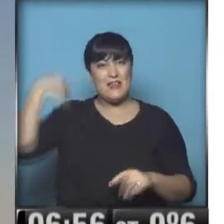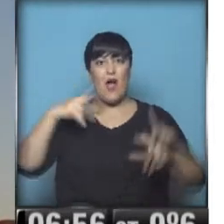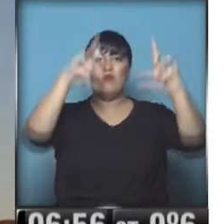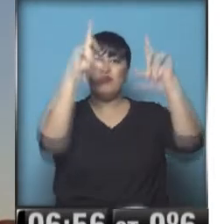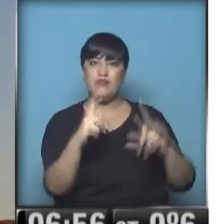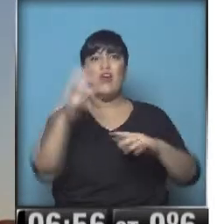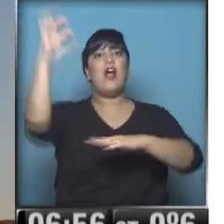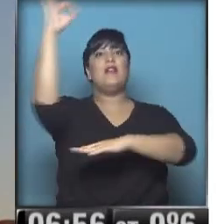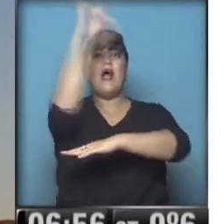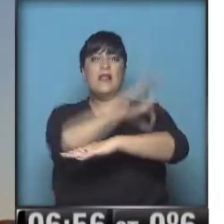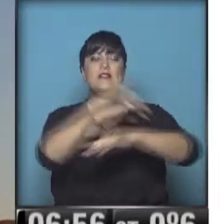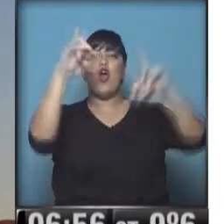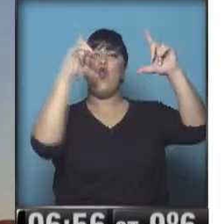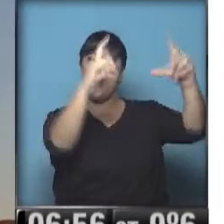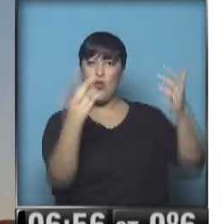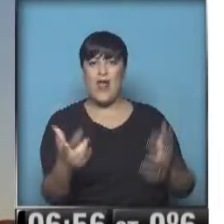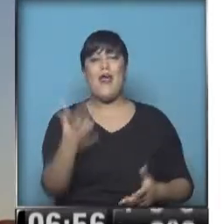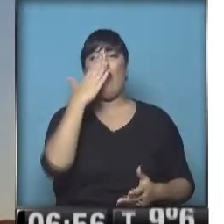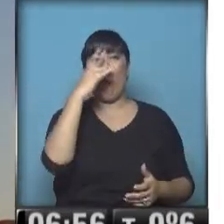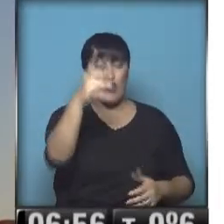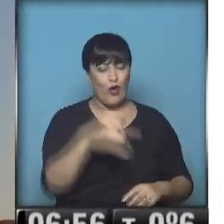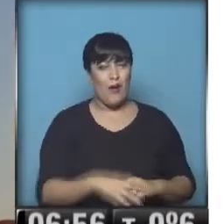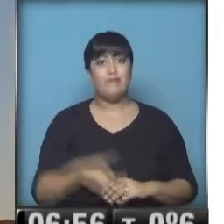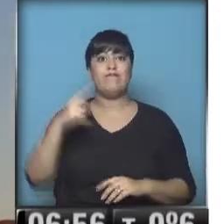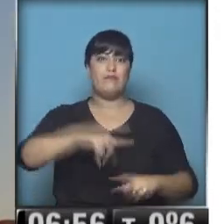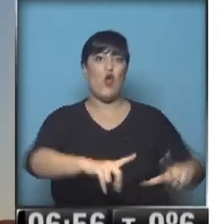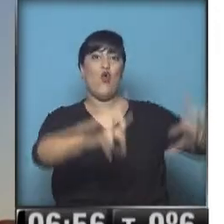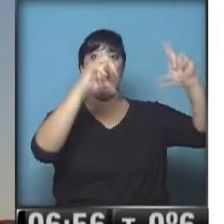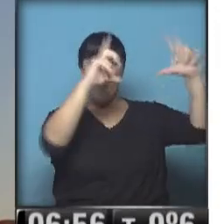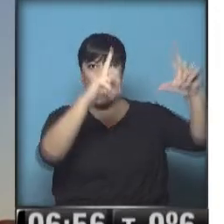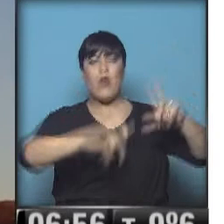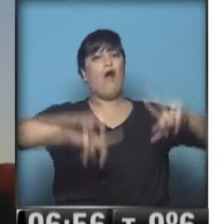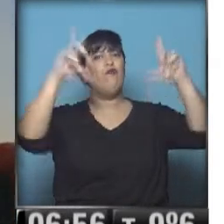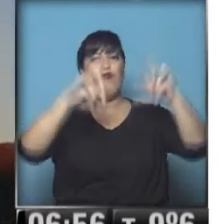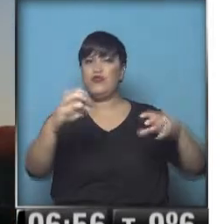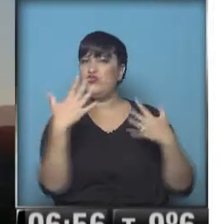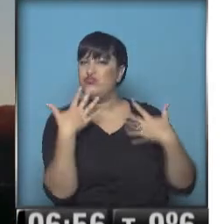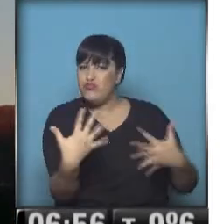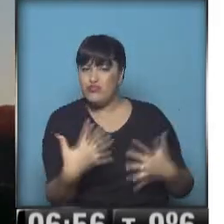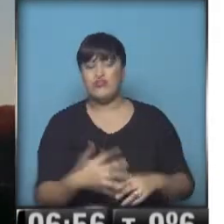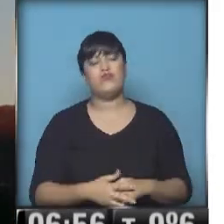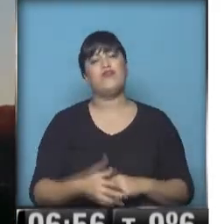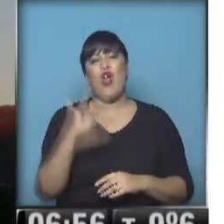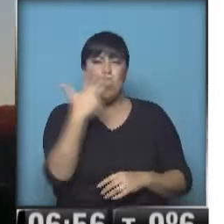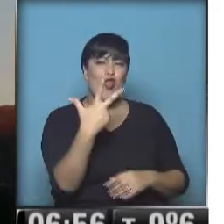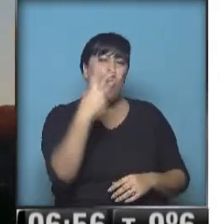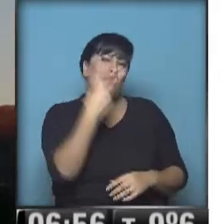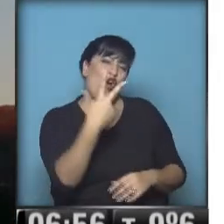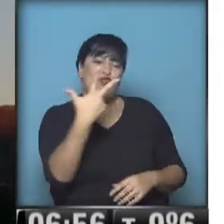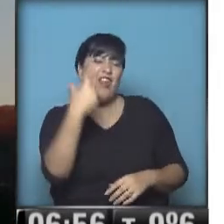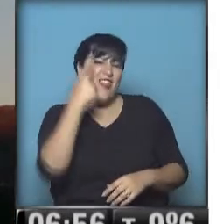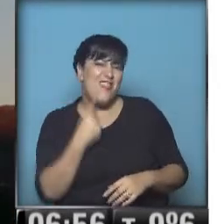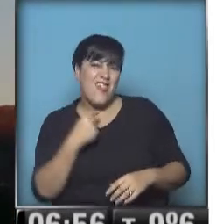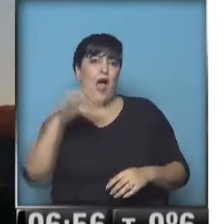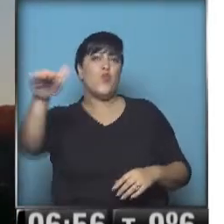atardecer desde las sierras cordobesas para todos. Y es que estamos en luna llena y han sacado fotos muy lindas. Han sido dos o tres días de cielo despejado